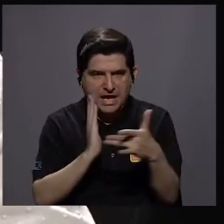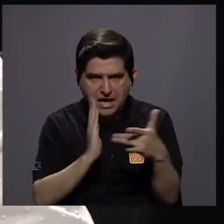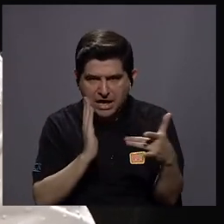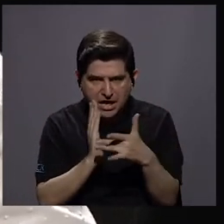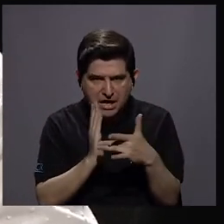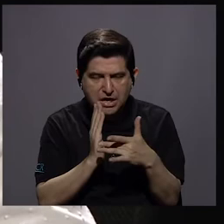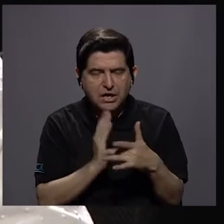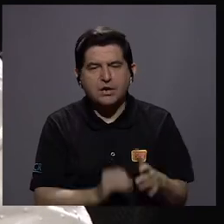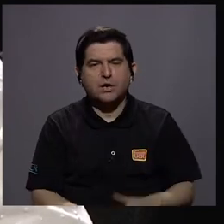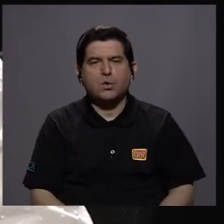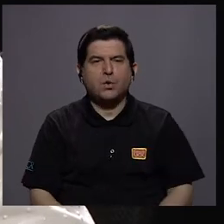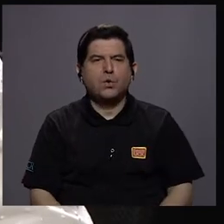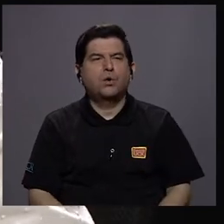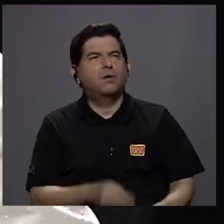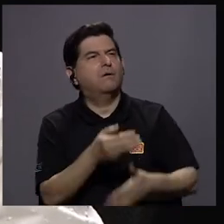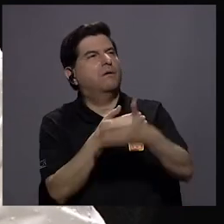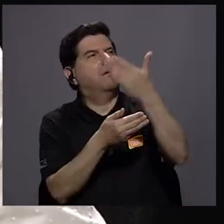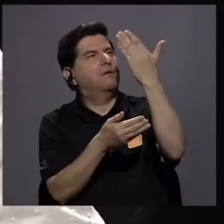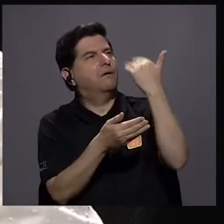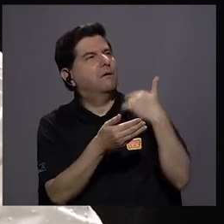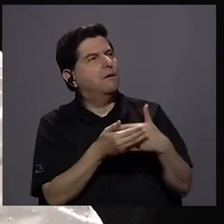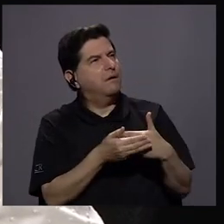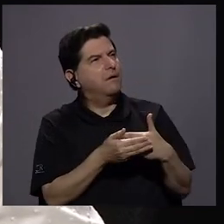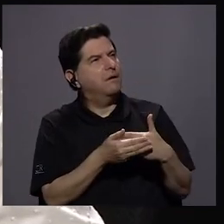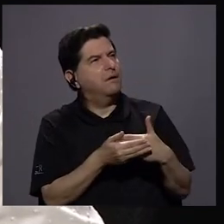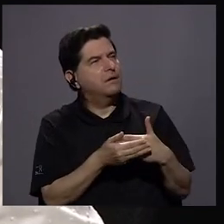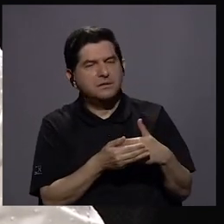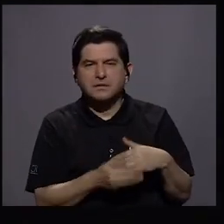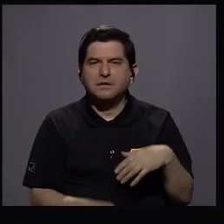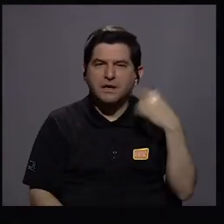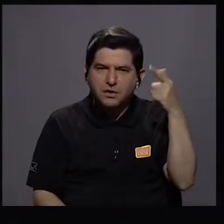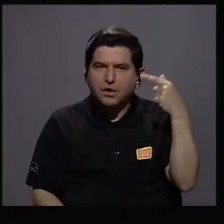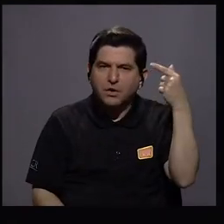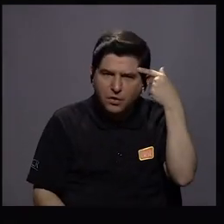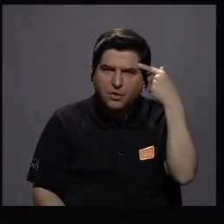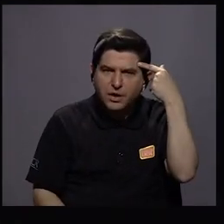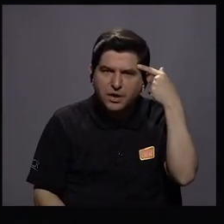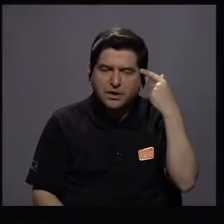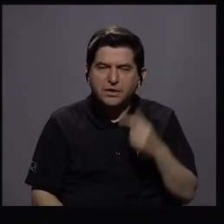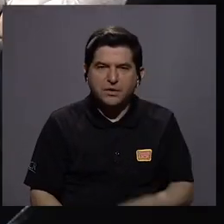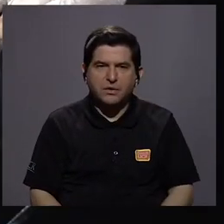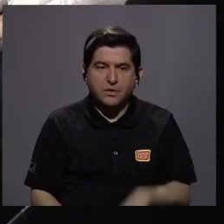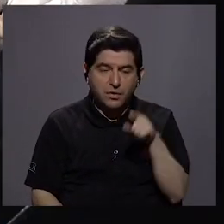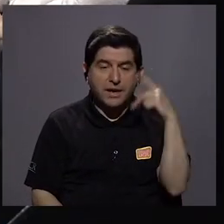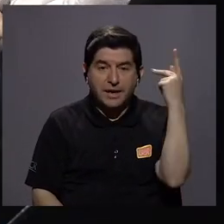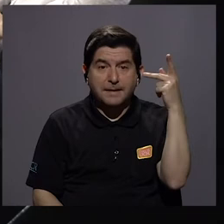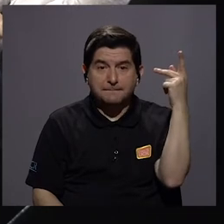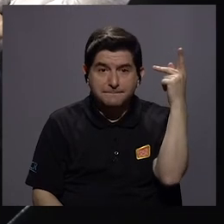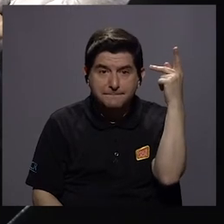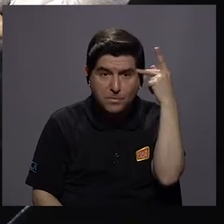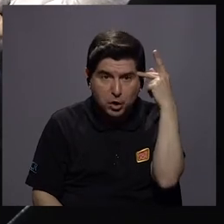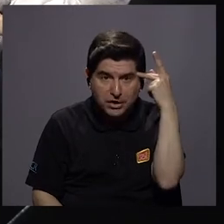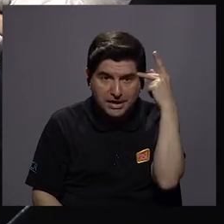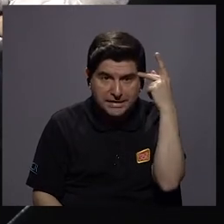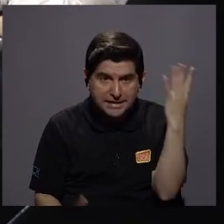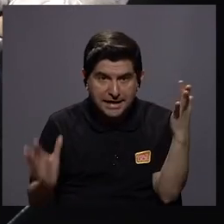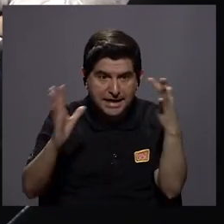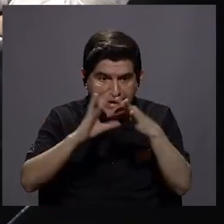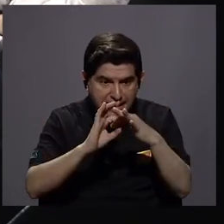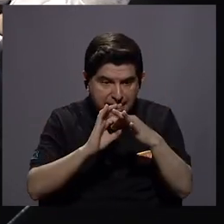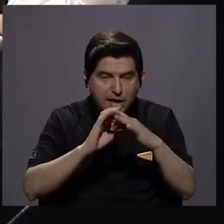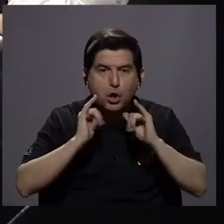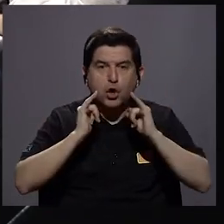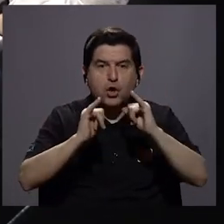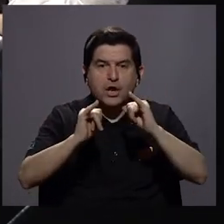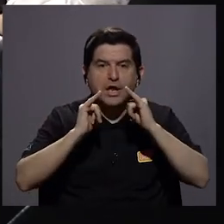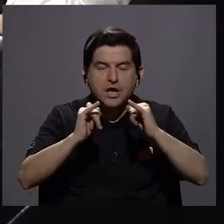la anterior administración, que fue la política relacionada con